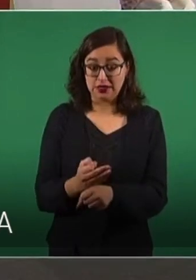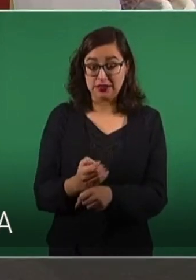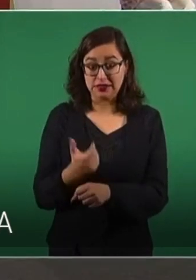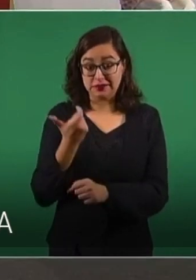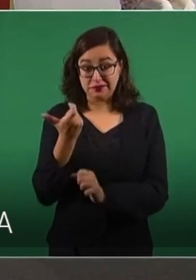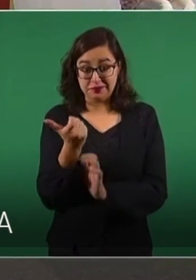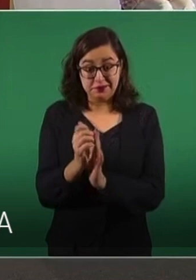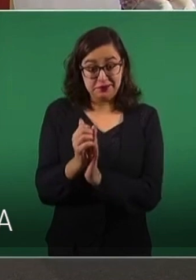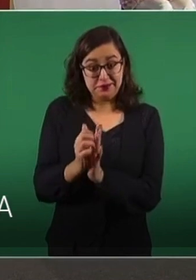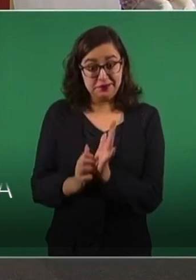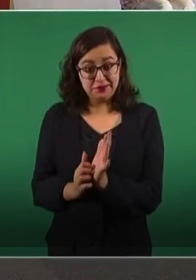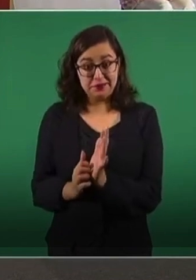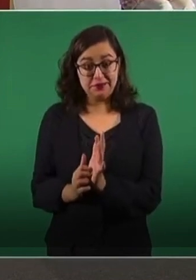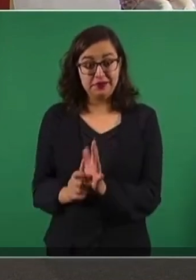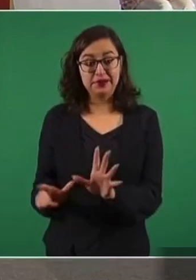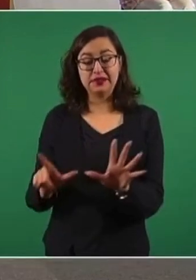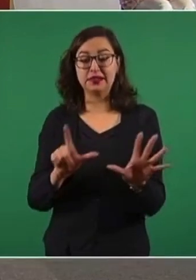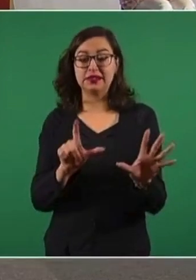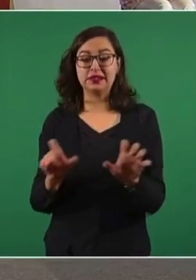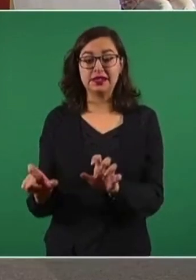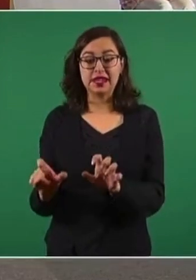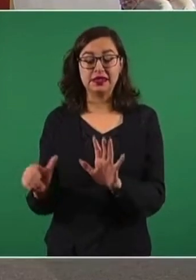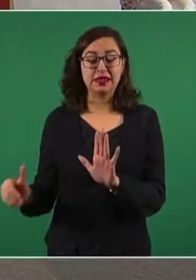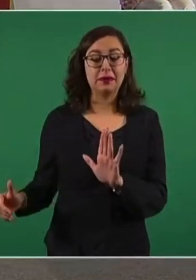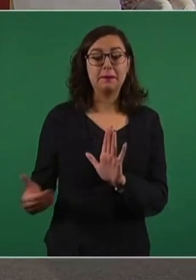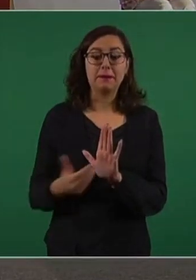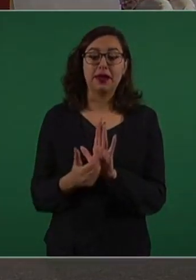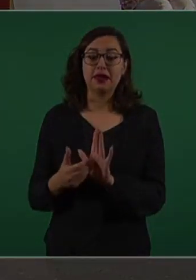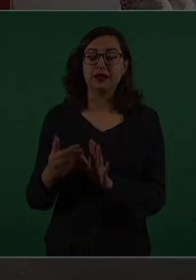ahorro por 7 mil 180 millones de pesos. Gracias.